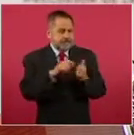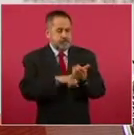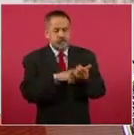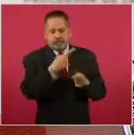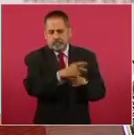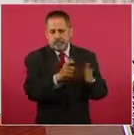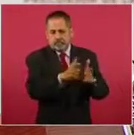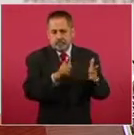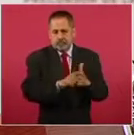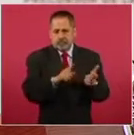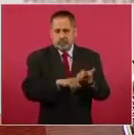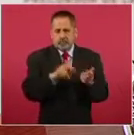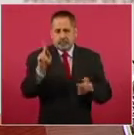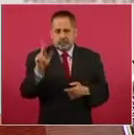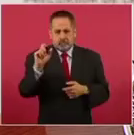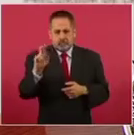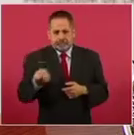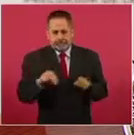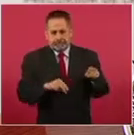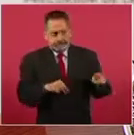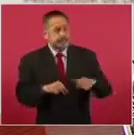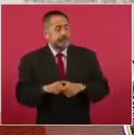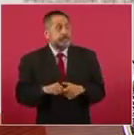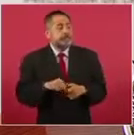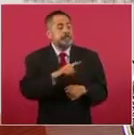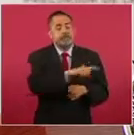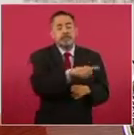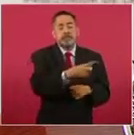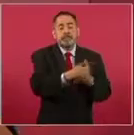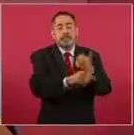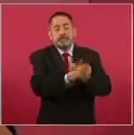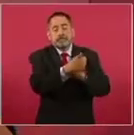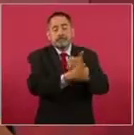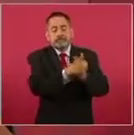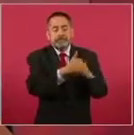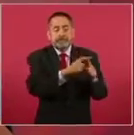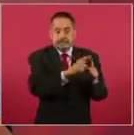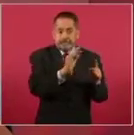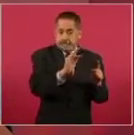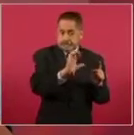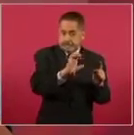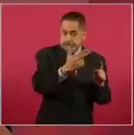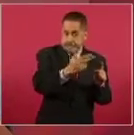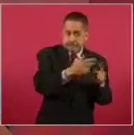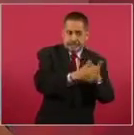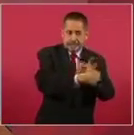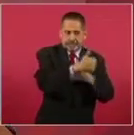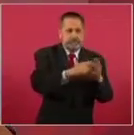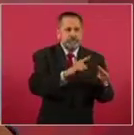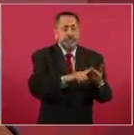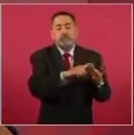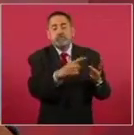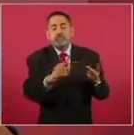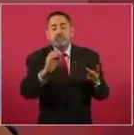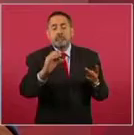contiende contra Cris